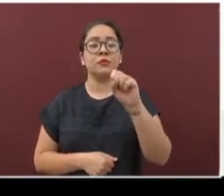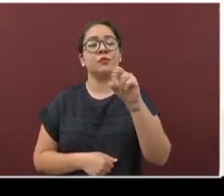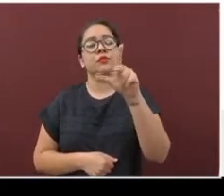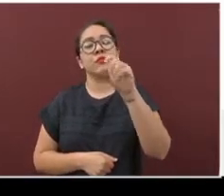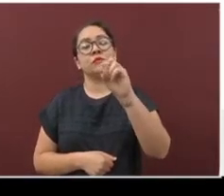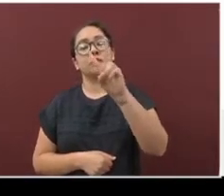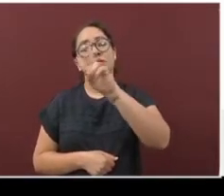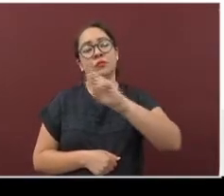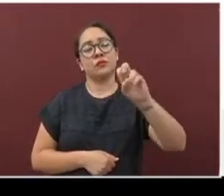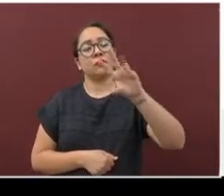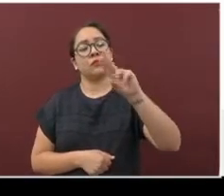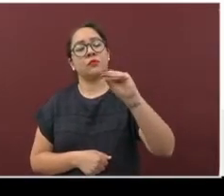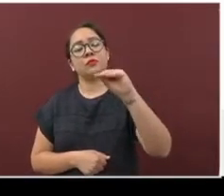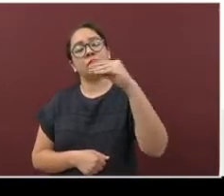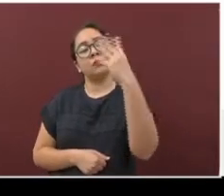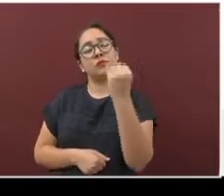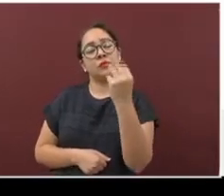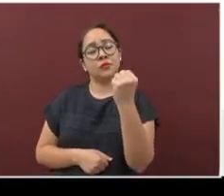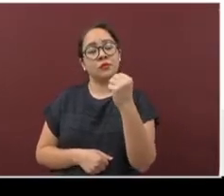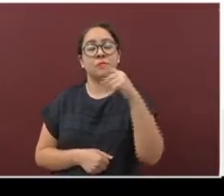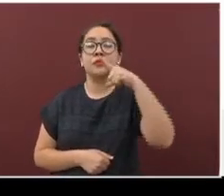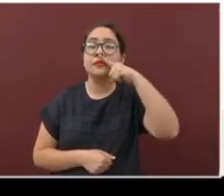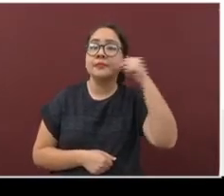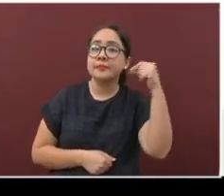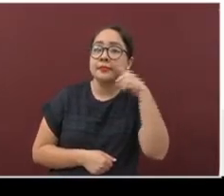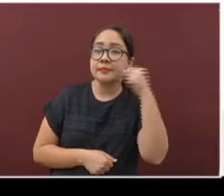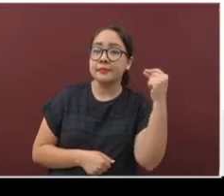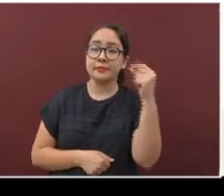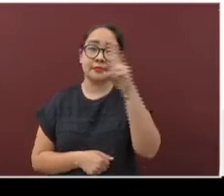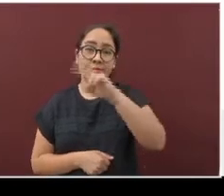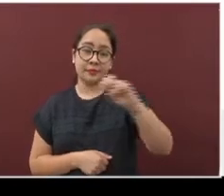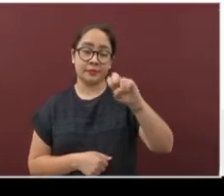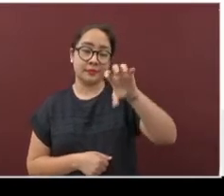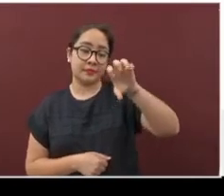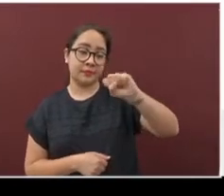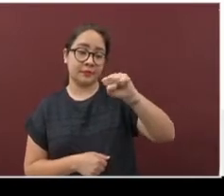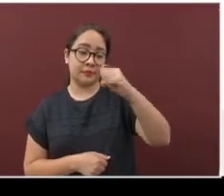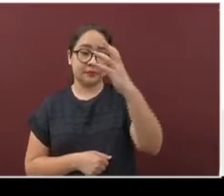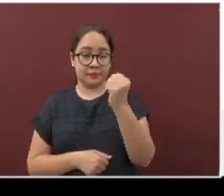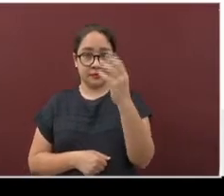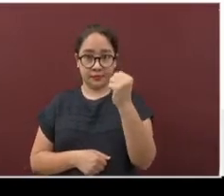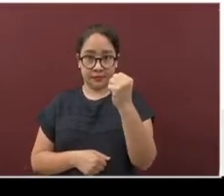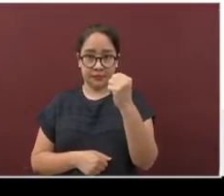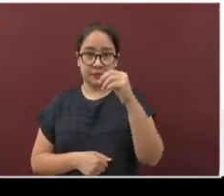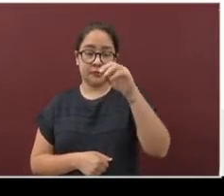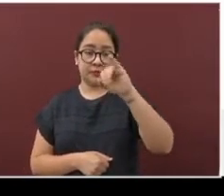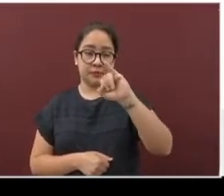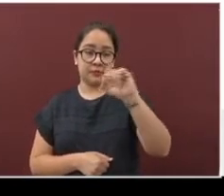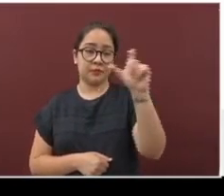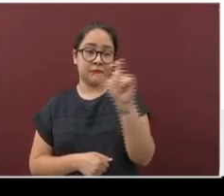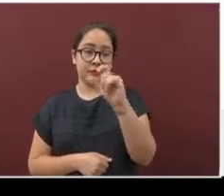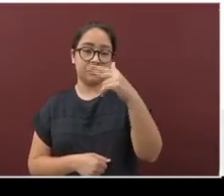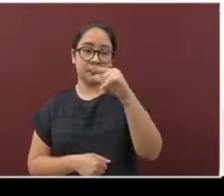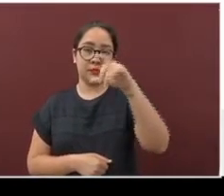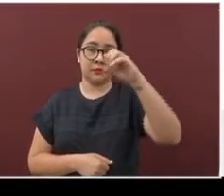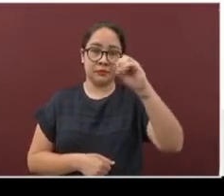299. Emiliano Zapata 269. Izhuatlán